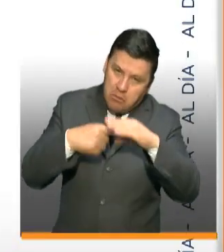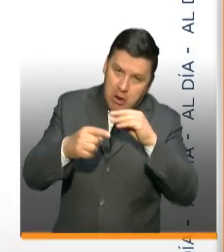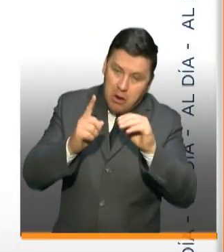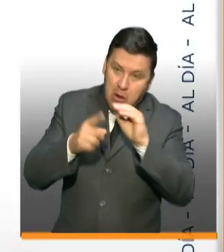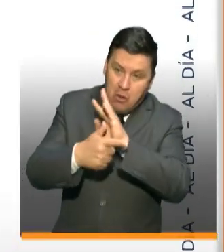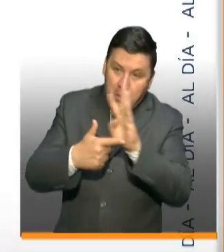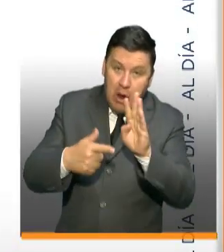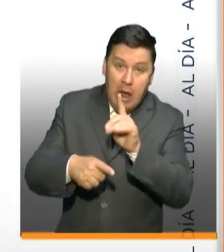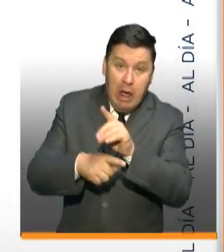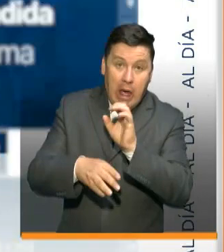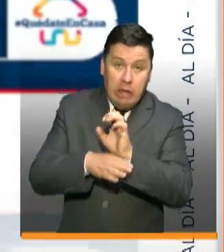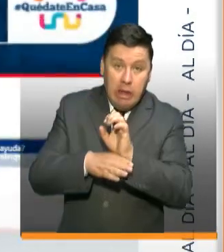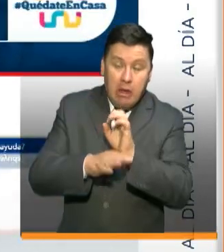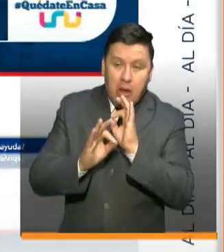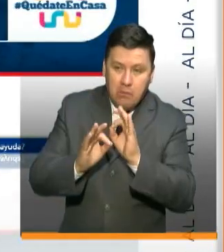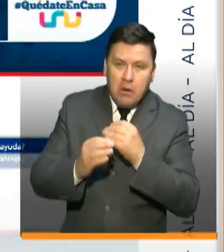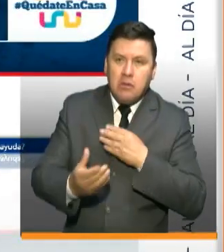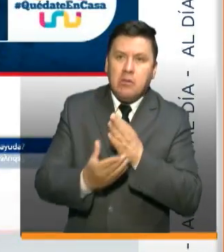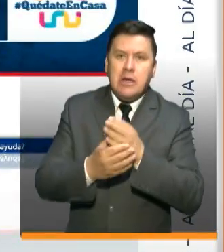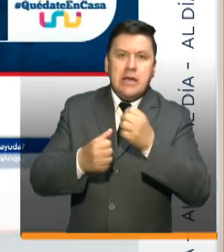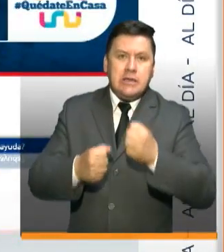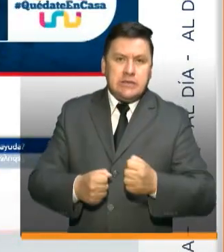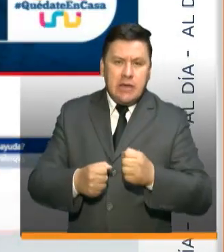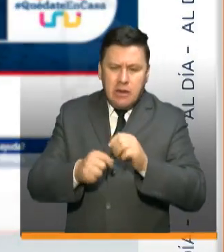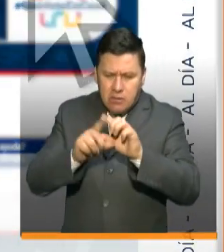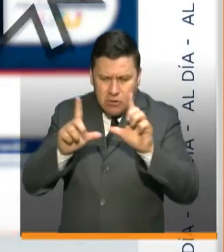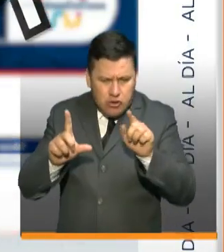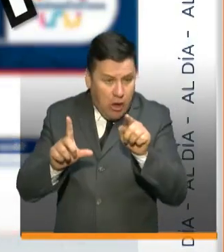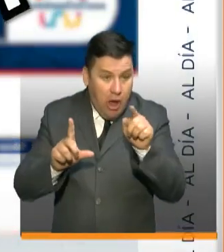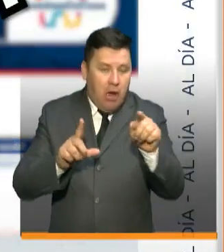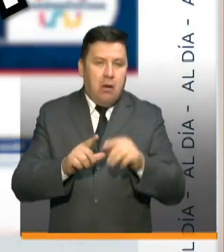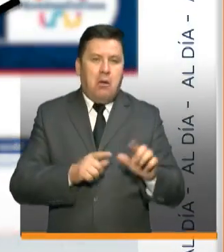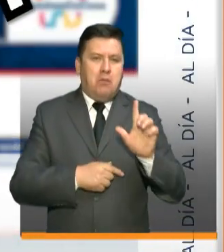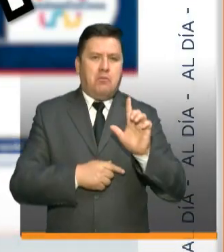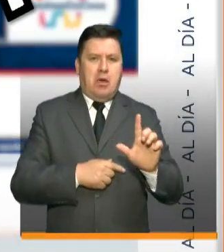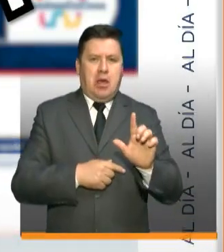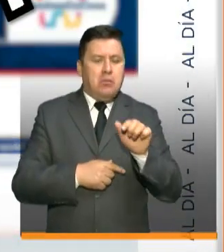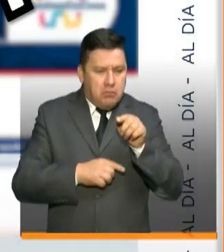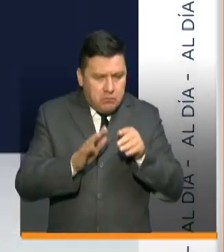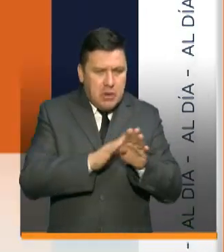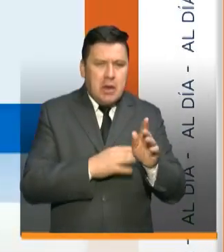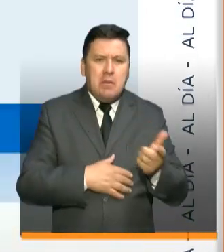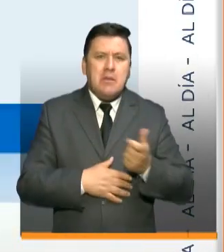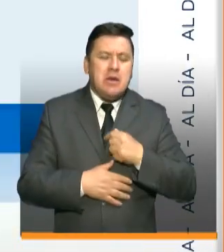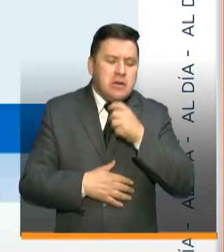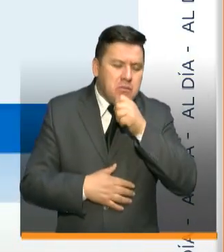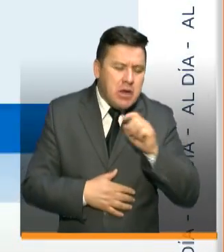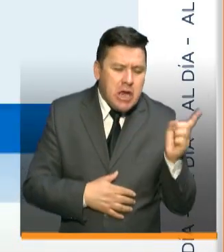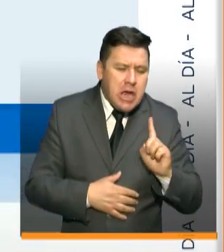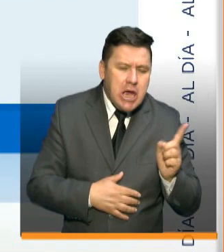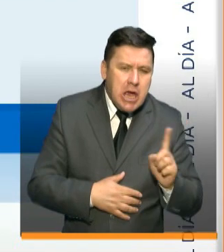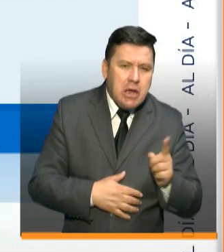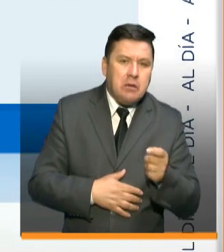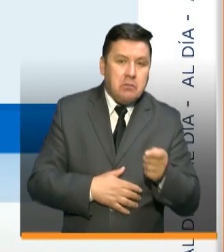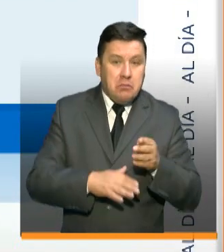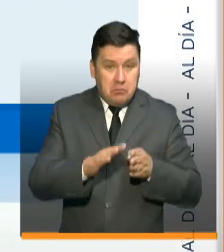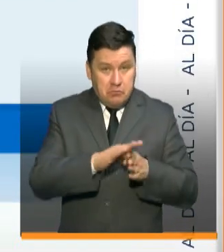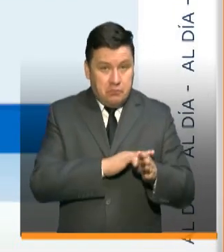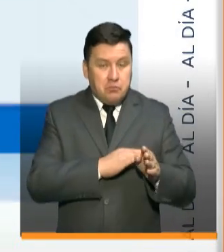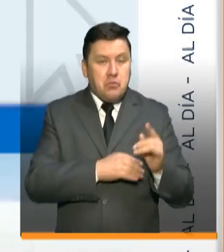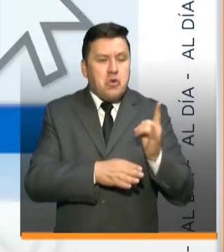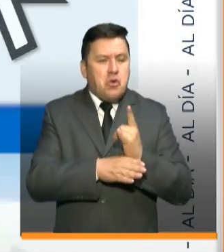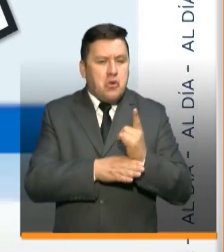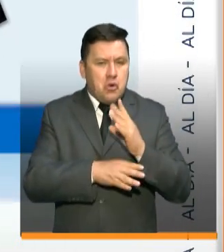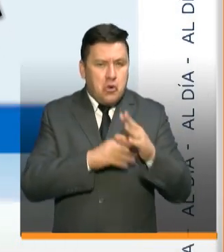la página de la entidad, debe dirigirse a la sede electrónica, hacer clic en el botón Pensión de Vejez Tiempos Privados, ingresar su